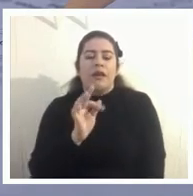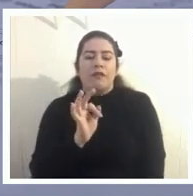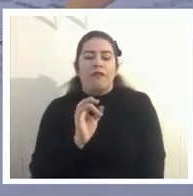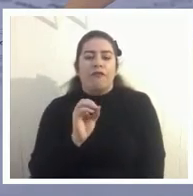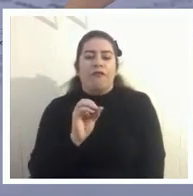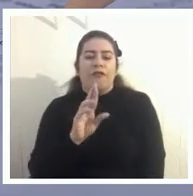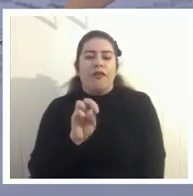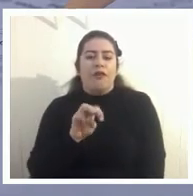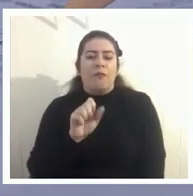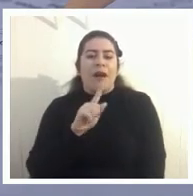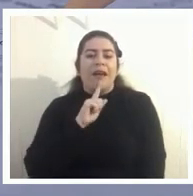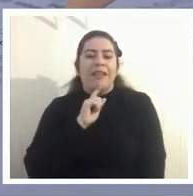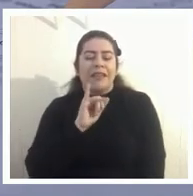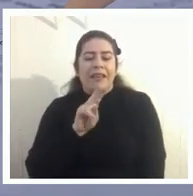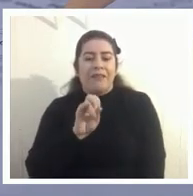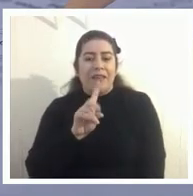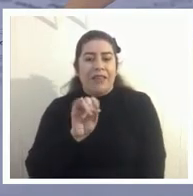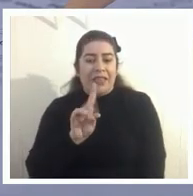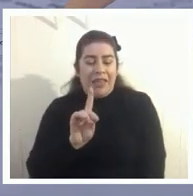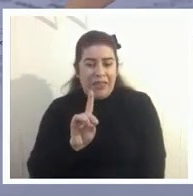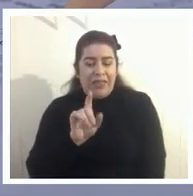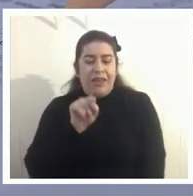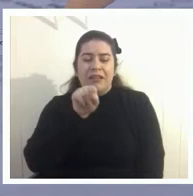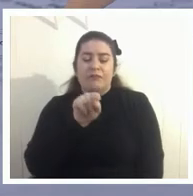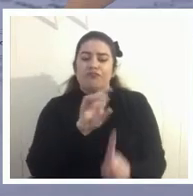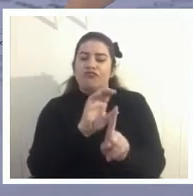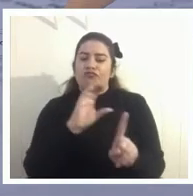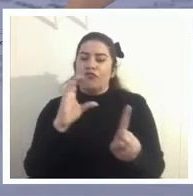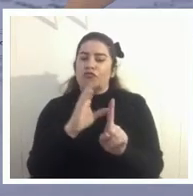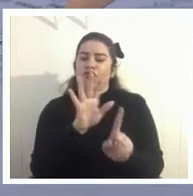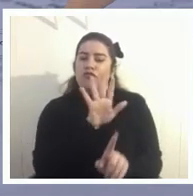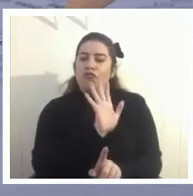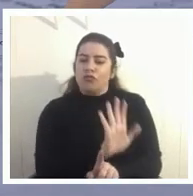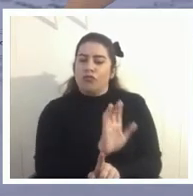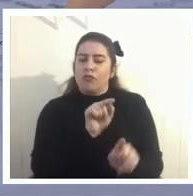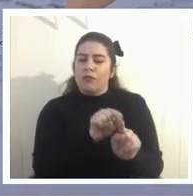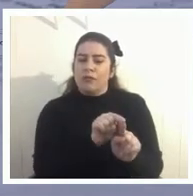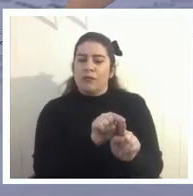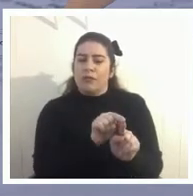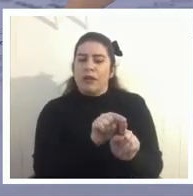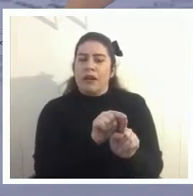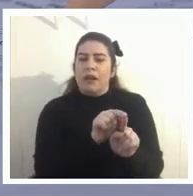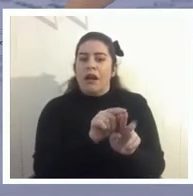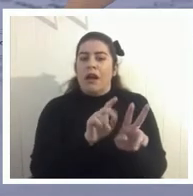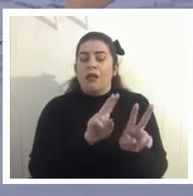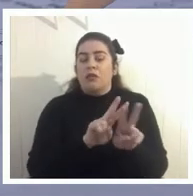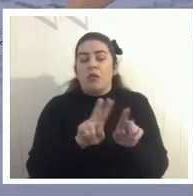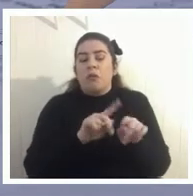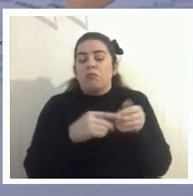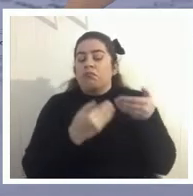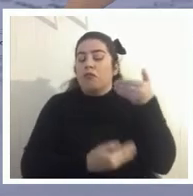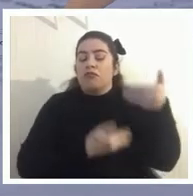tenemos sencillamente que tenemos esta cultura cierto donde sencillamente actuamos casi por osmosis cierto